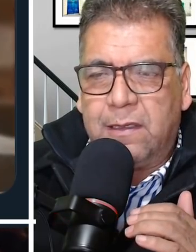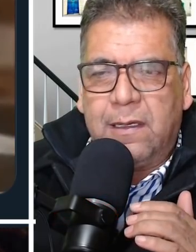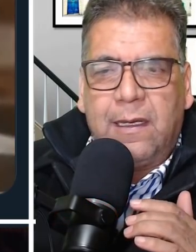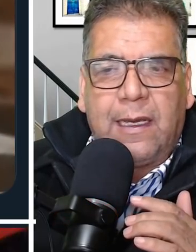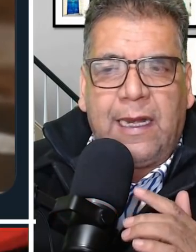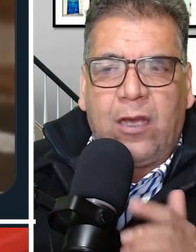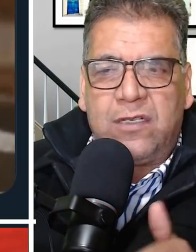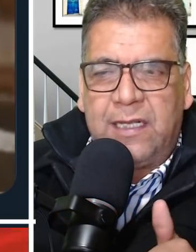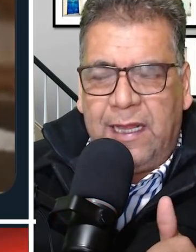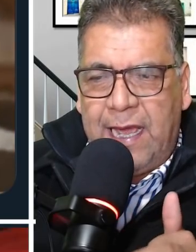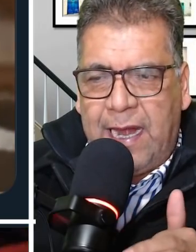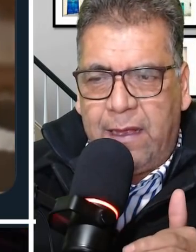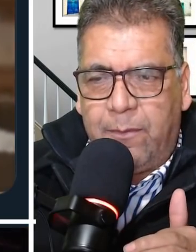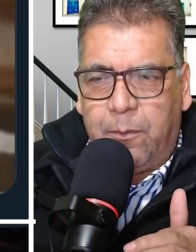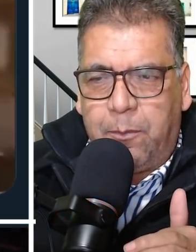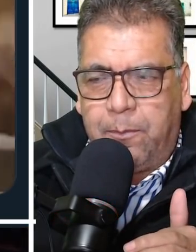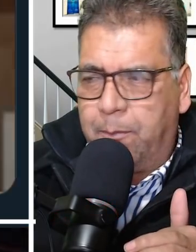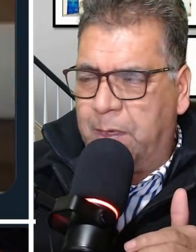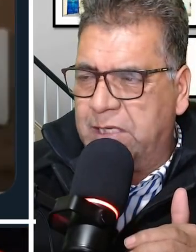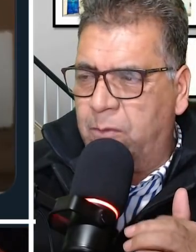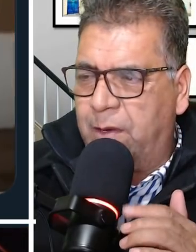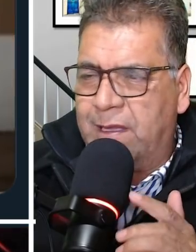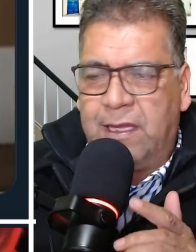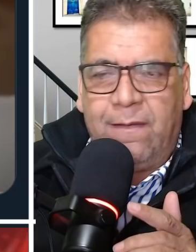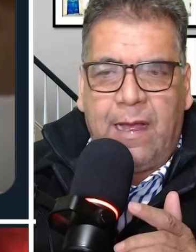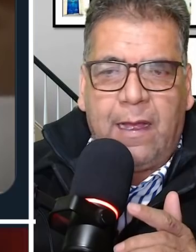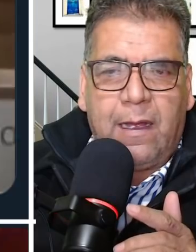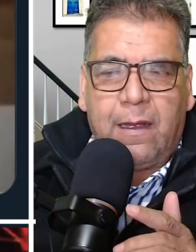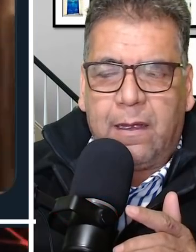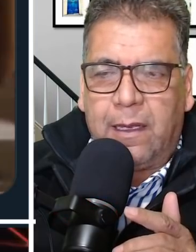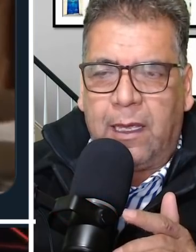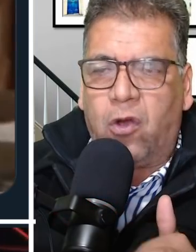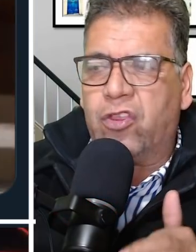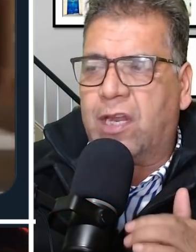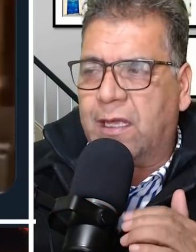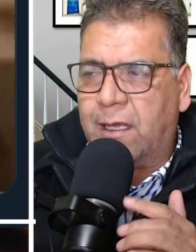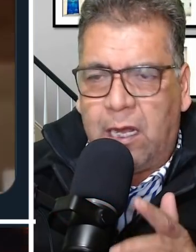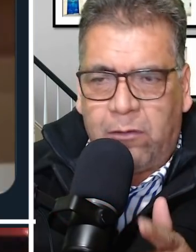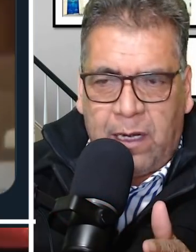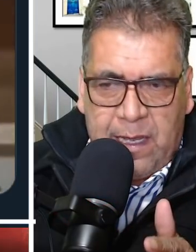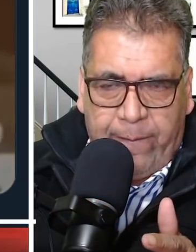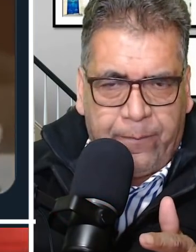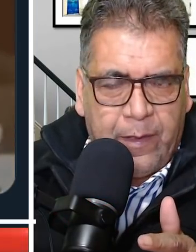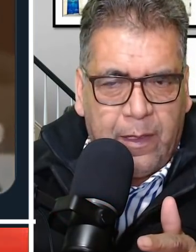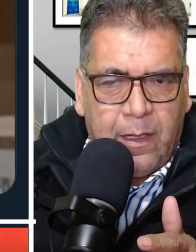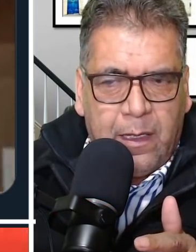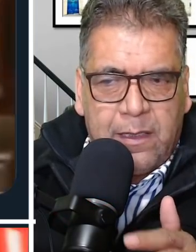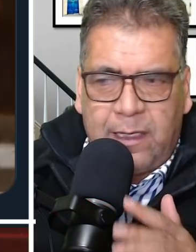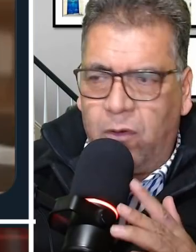que le concediera prisión preventiva en contra de Ricardo Anaya.